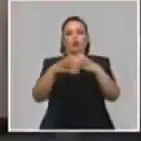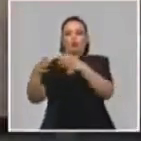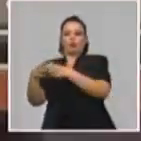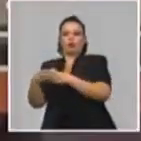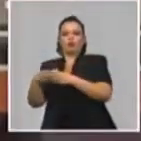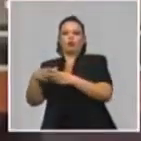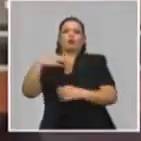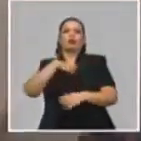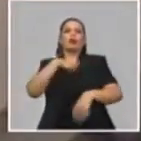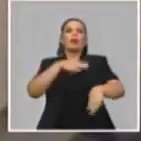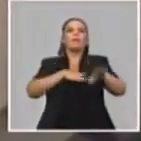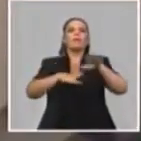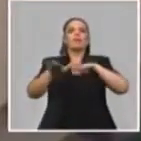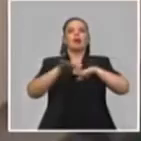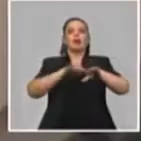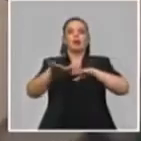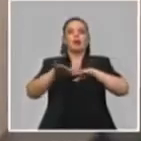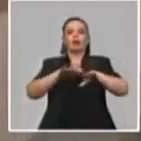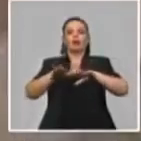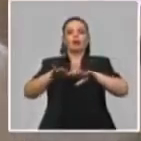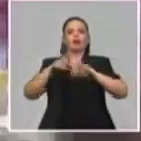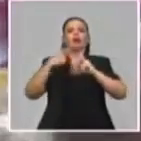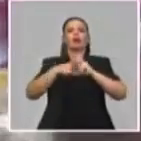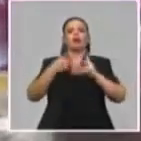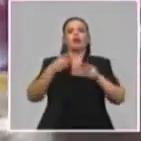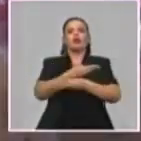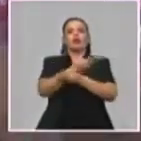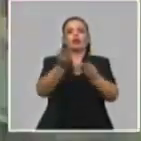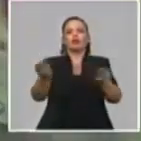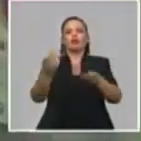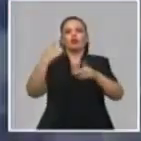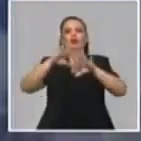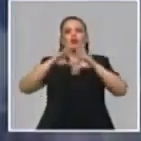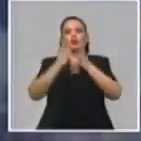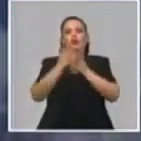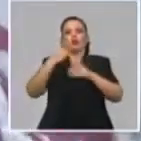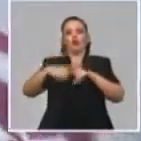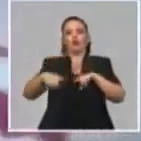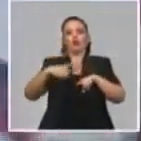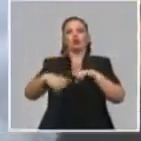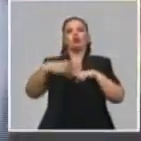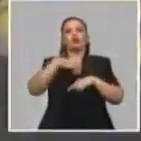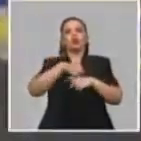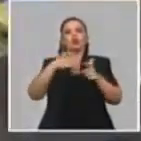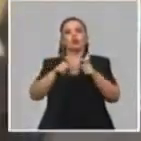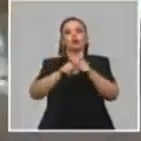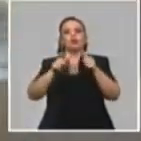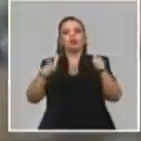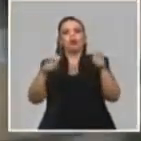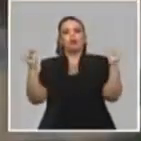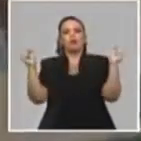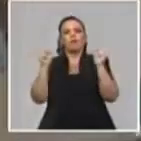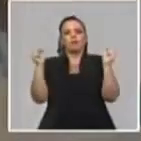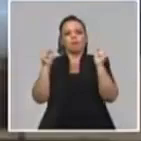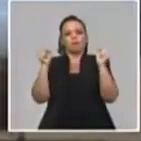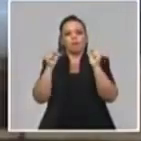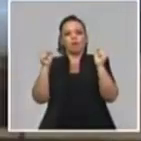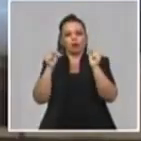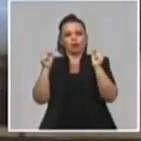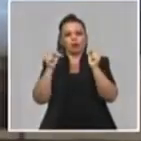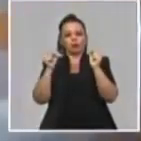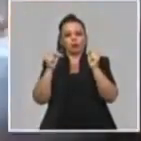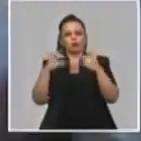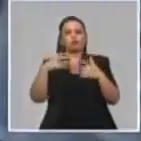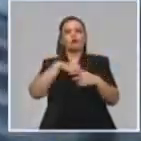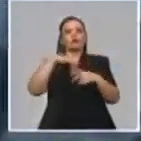preparación y de distribución de las entregas. Hemos ampliado la capacidad de frío. Preparamos otro grupo